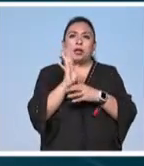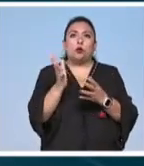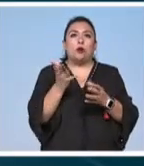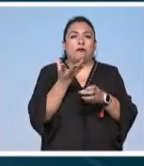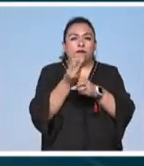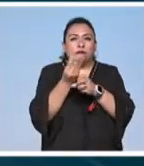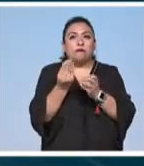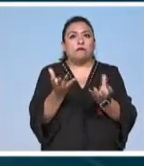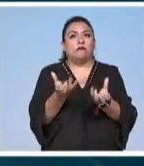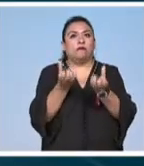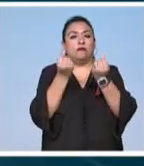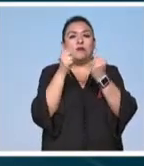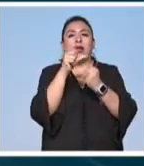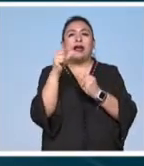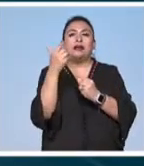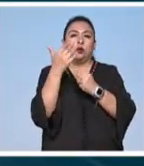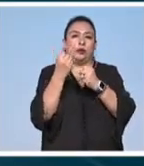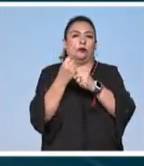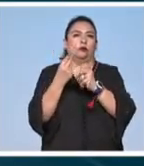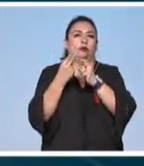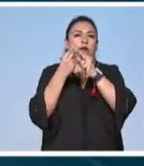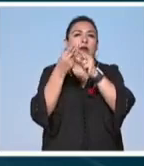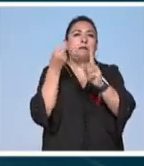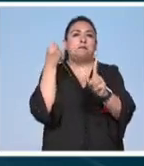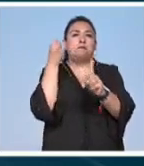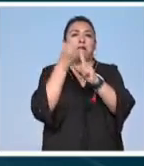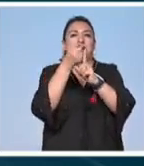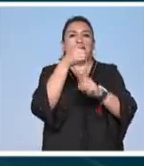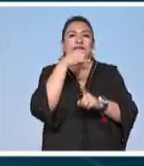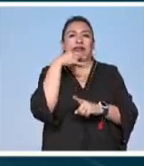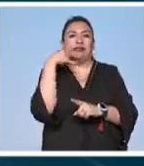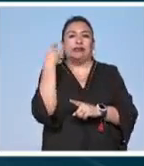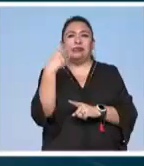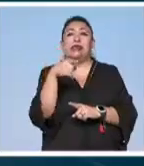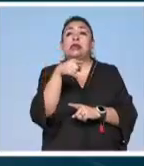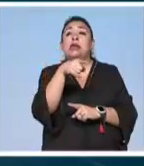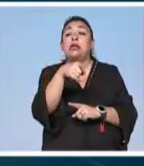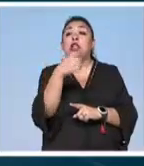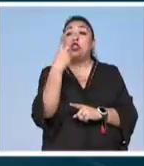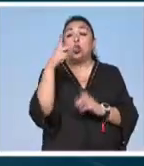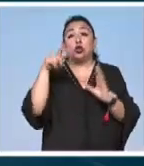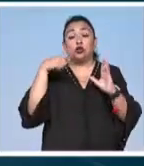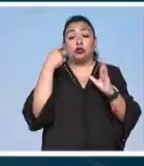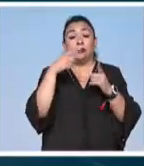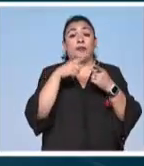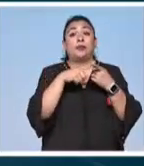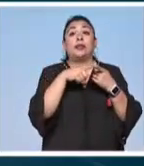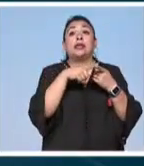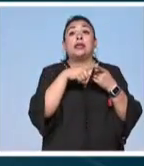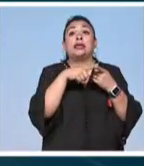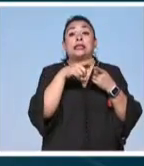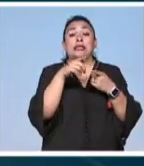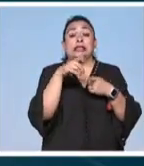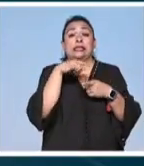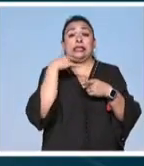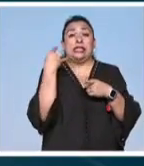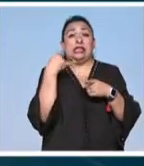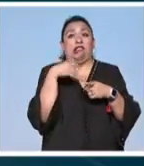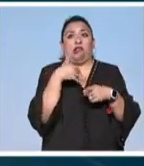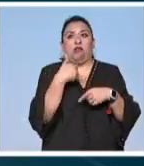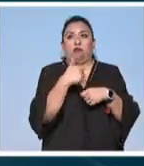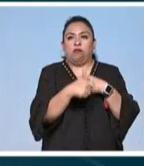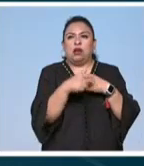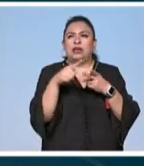y rescatadas en el marco del 50 aniversario del golpe militar en chile presentaron dos largometrajes chile el gran desafío y el zapato